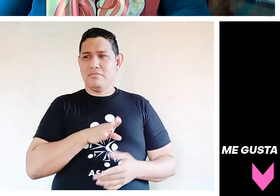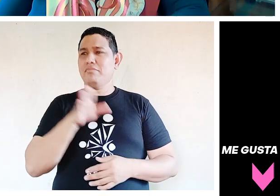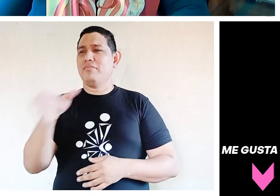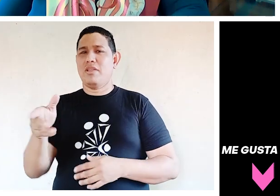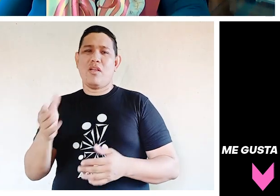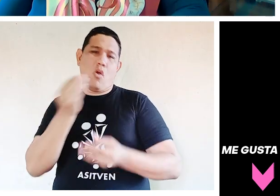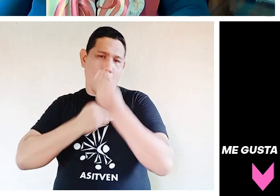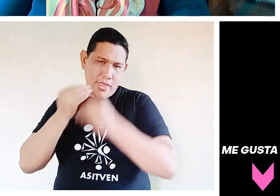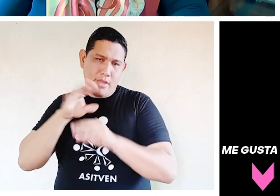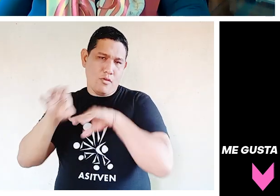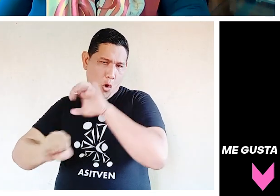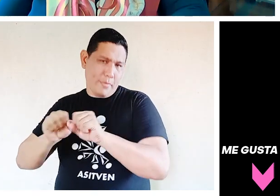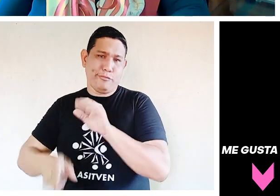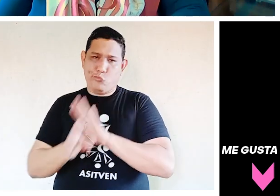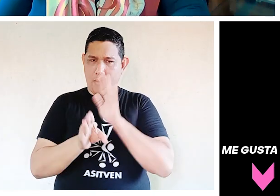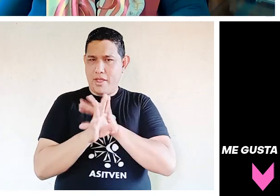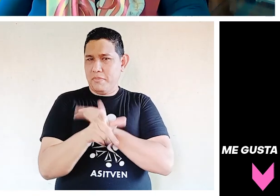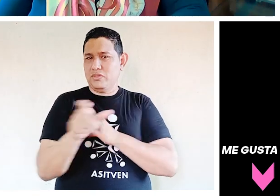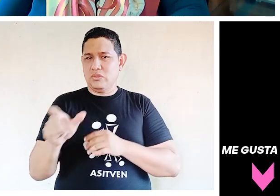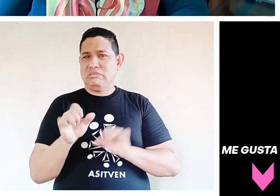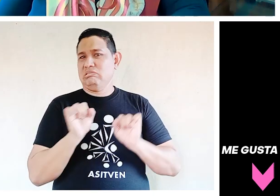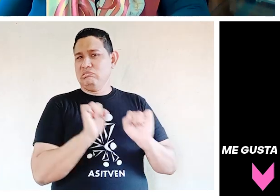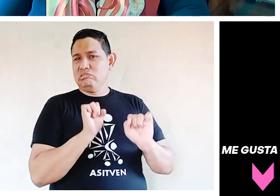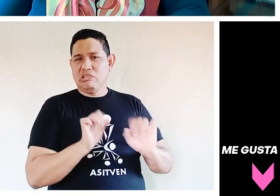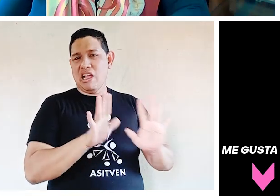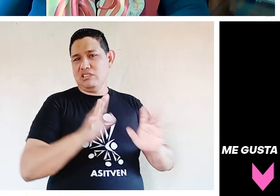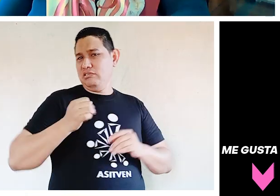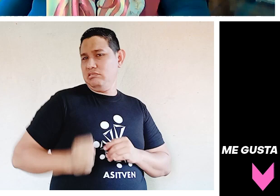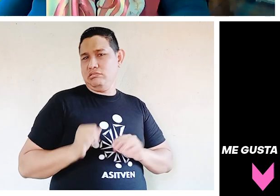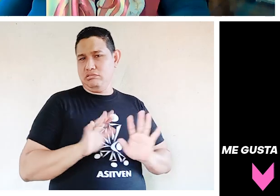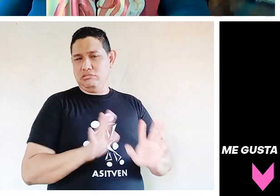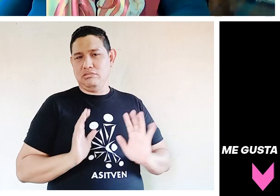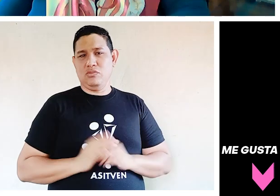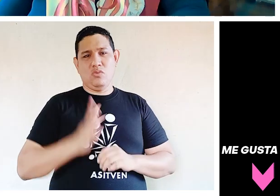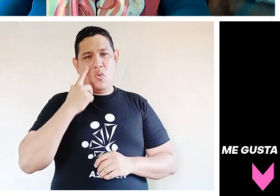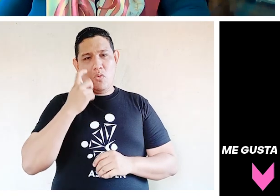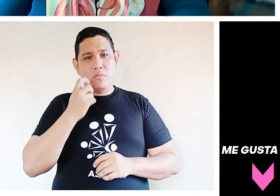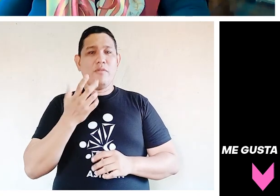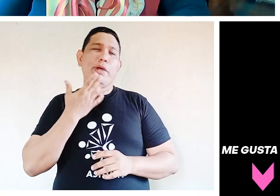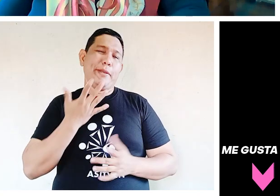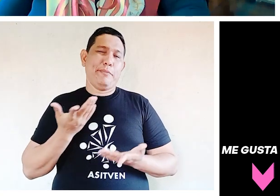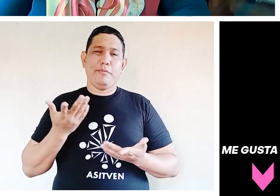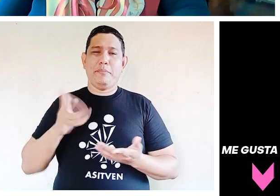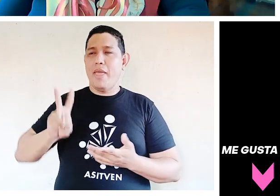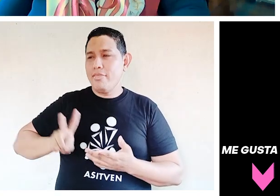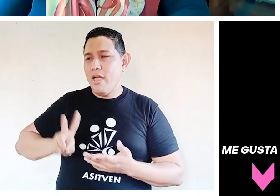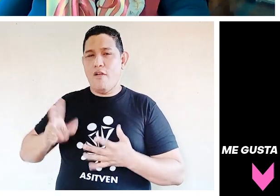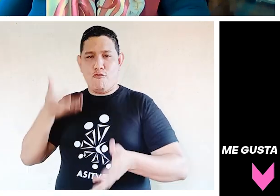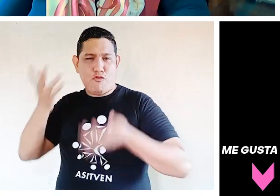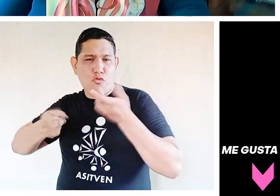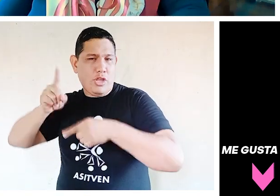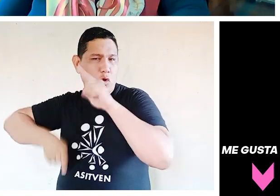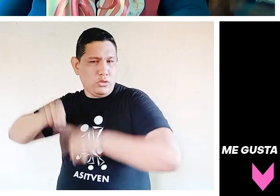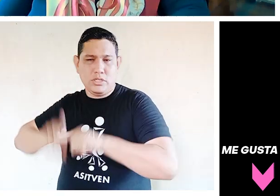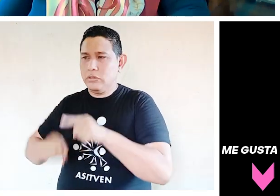para el tema de comida, porque todavía la gente está como un poco renuente a cambiar eso, lo que tiene que ver con ver las frutas, ver los vegetales, pero el otro